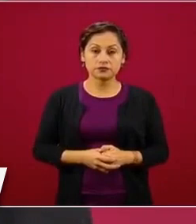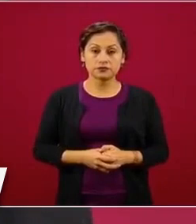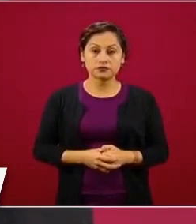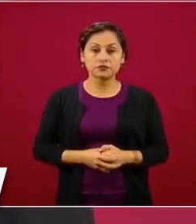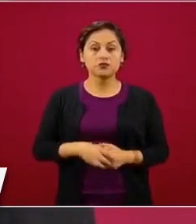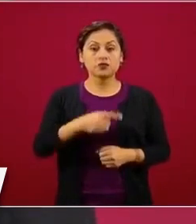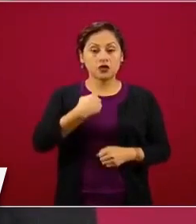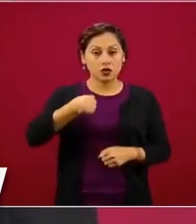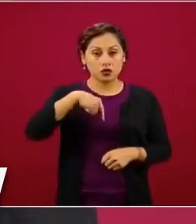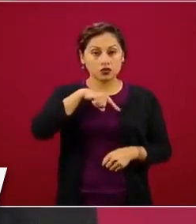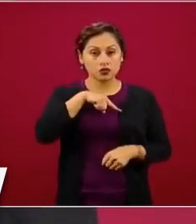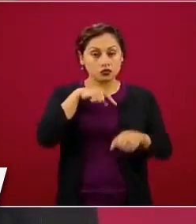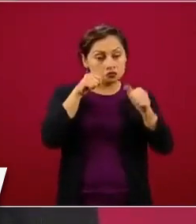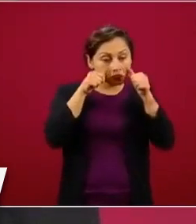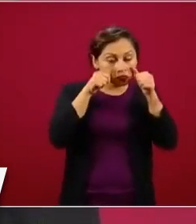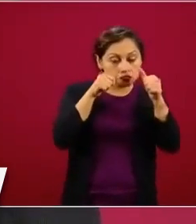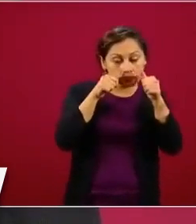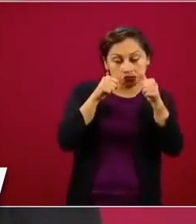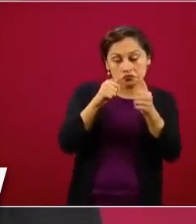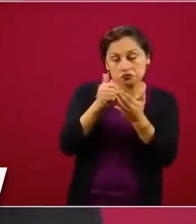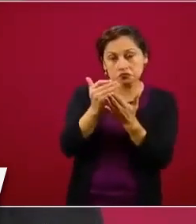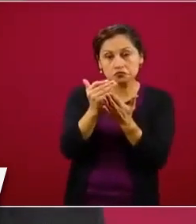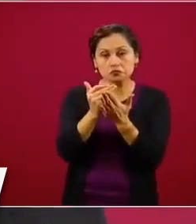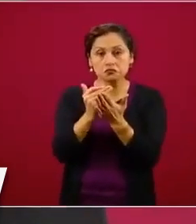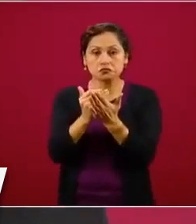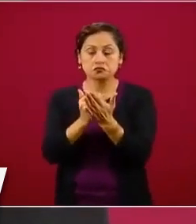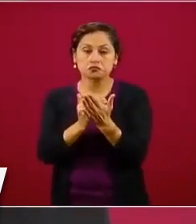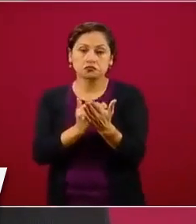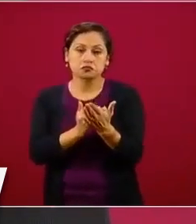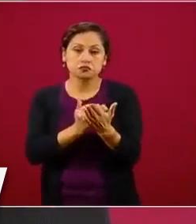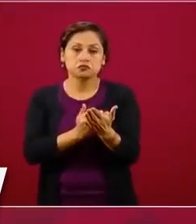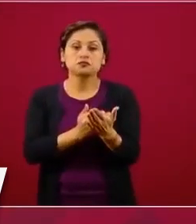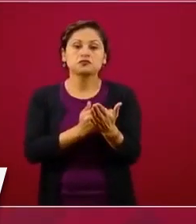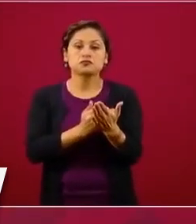los registros, de los ciudadanos,